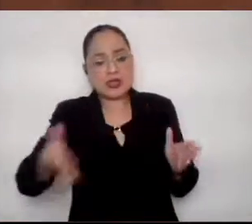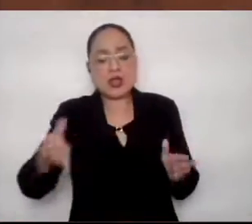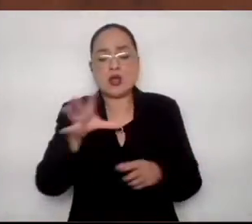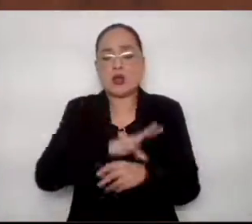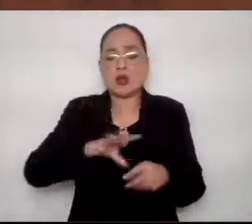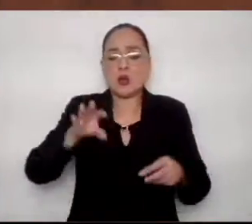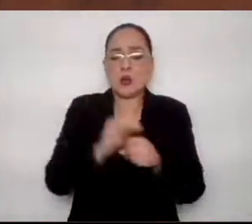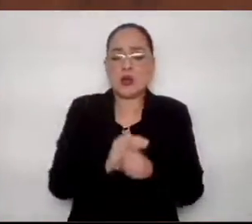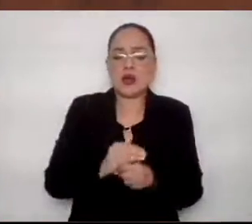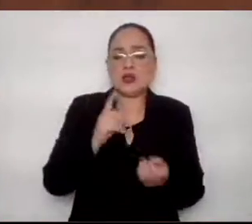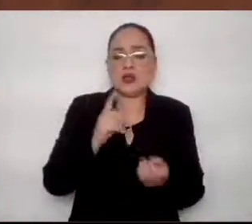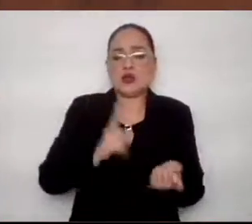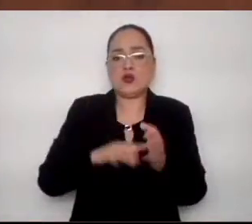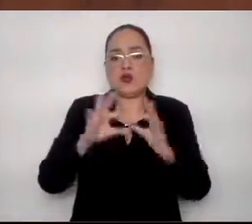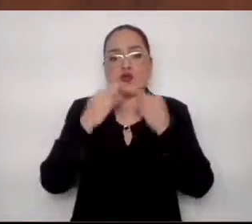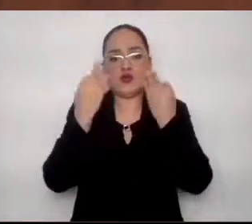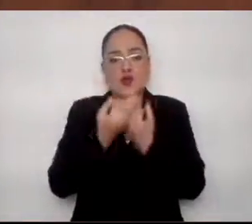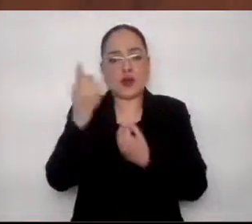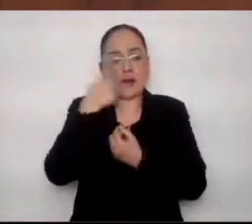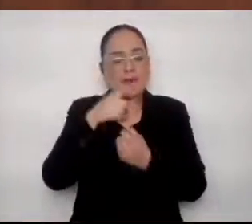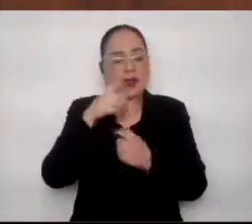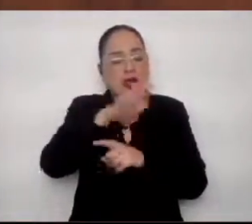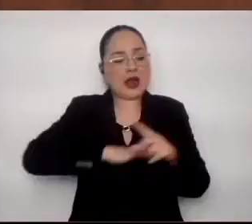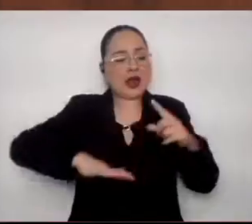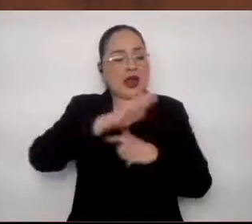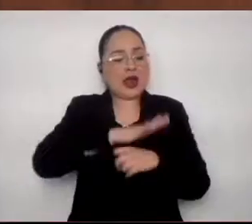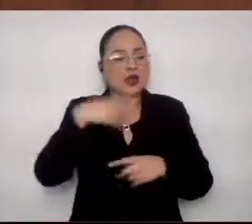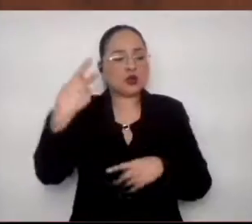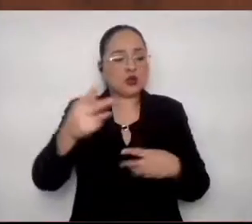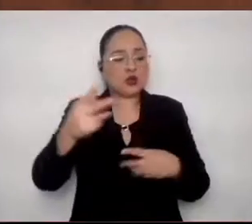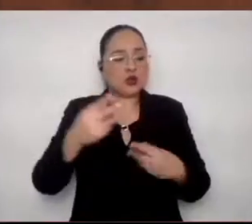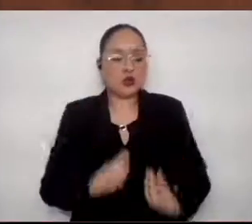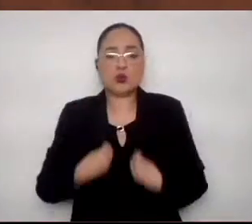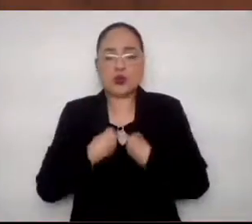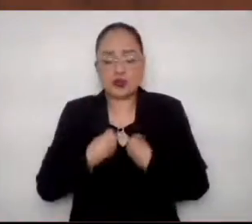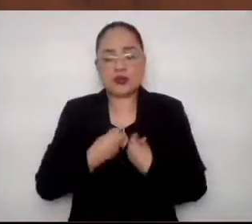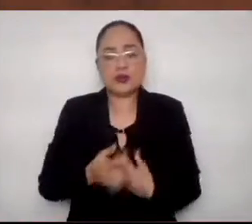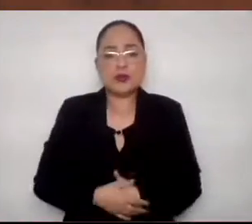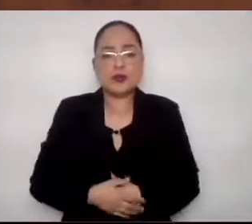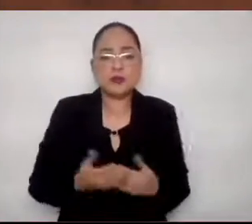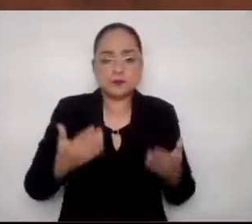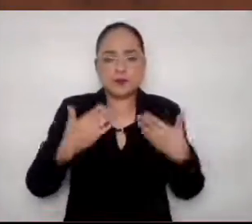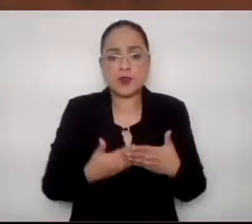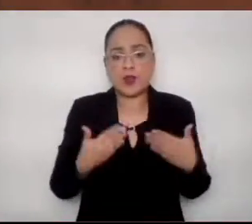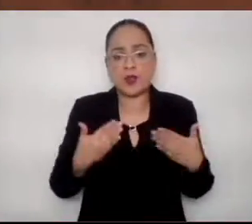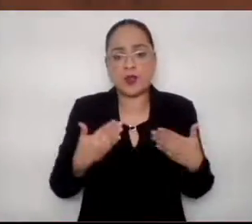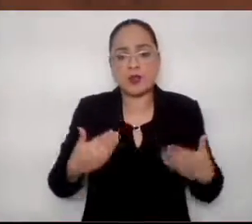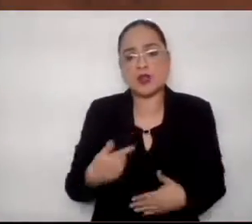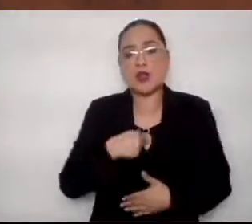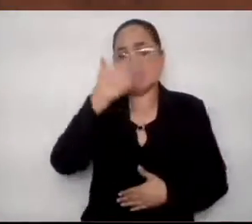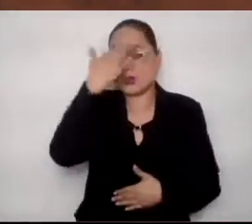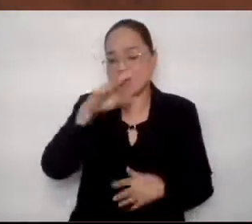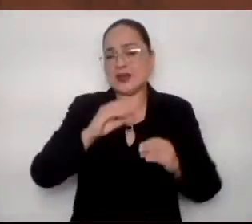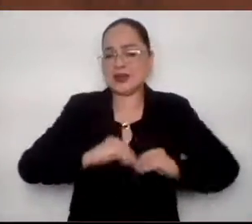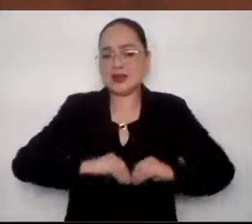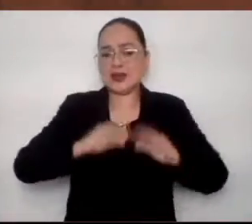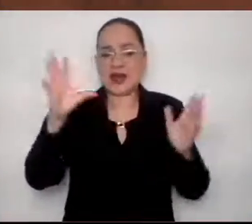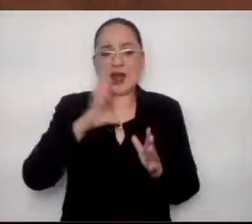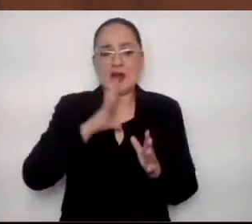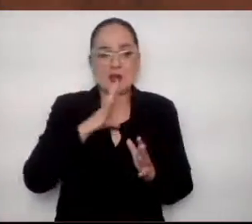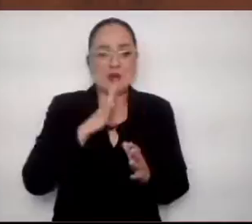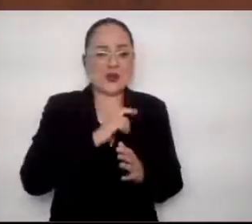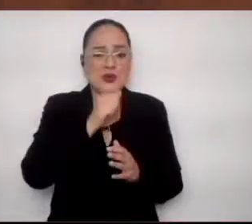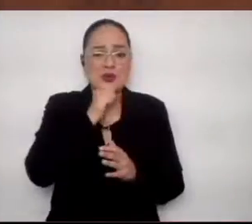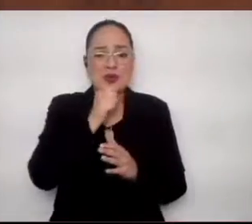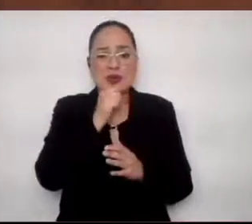y sistemas que influyen sobre las condiciones de la vida cotidiana. Me queda muy claro que aún estamos muy lejos de hacer efectivo de